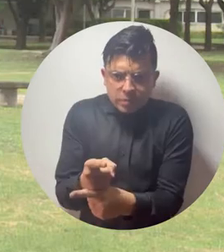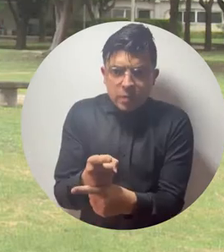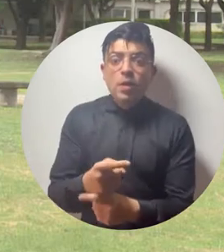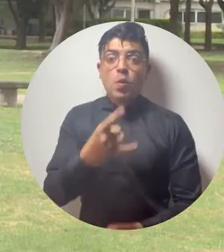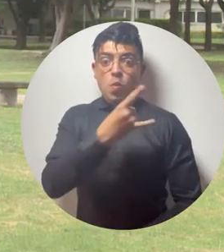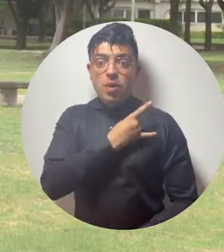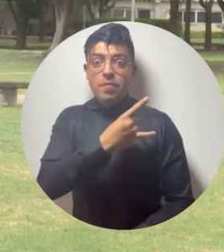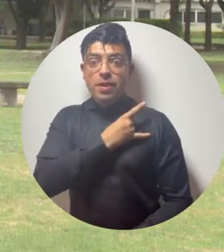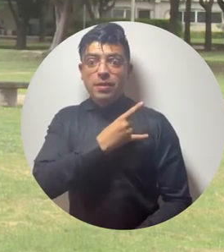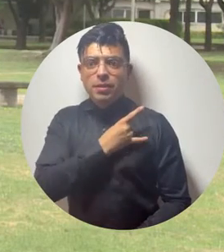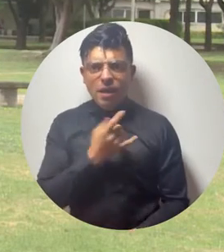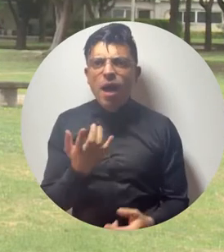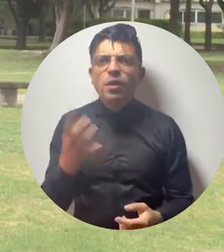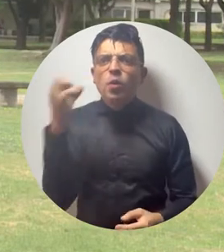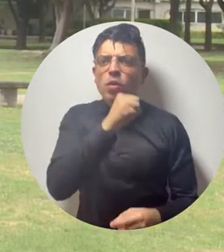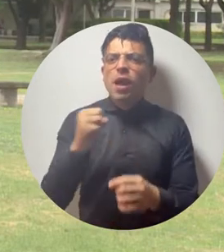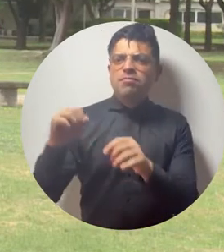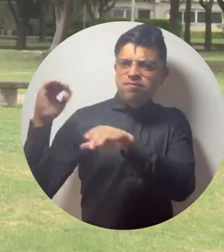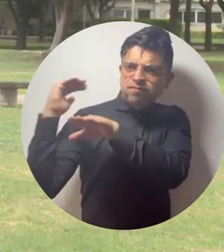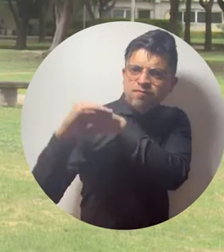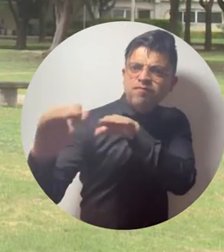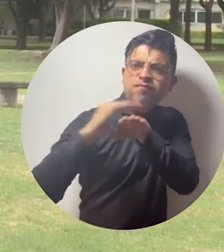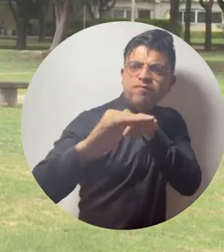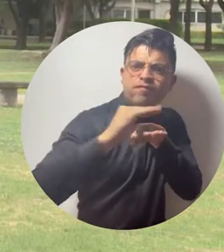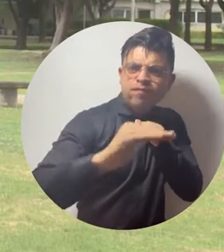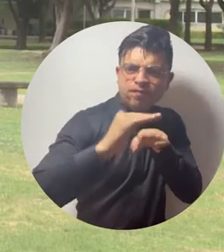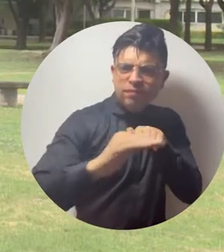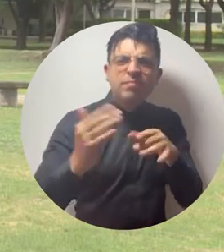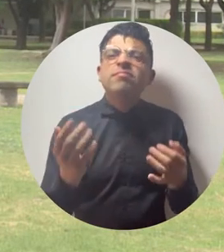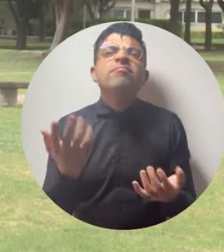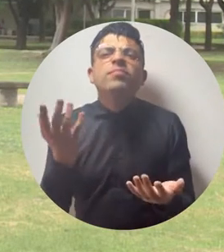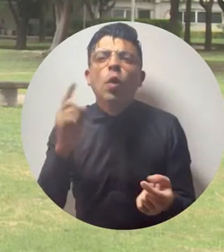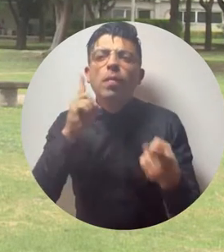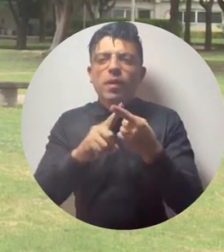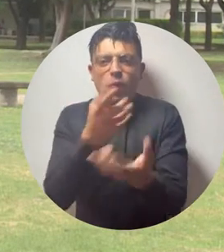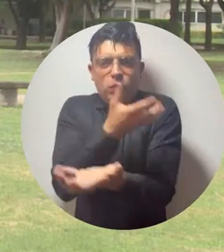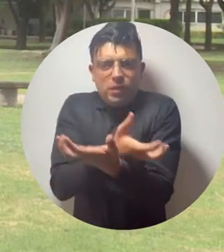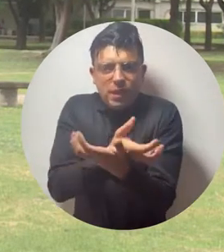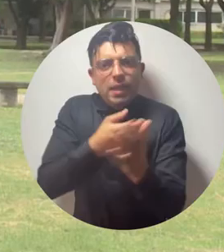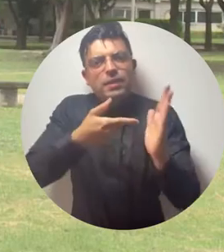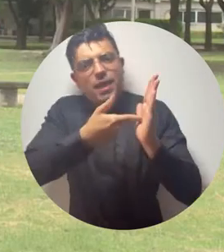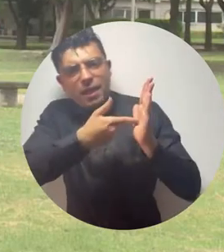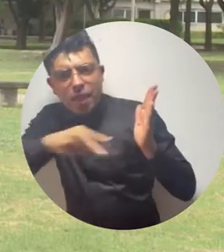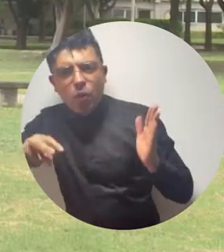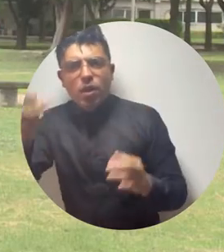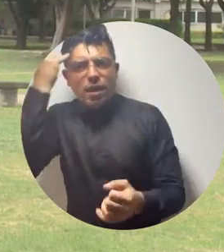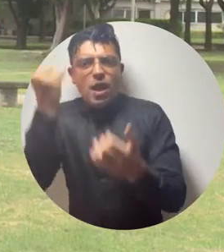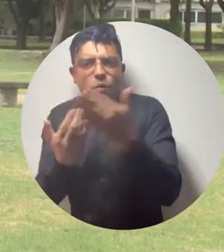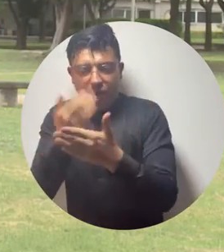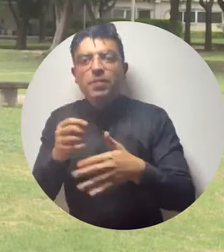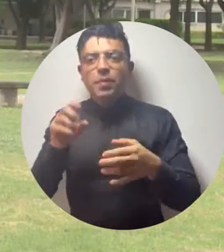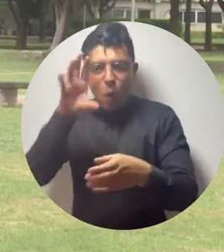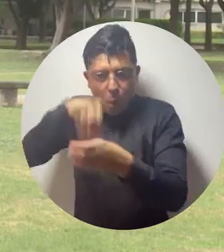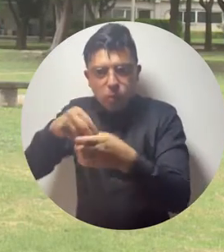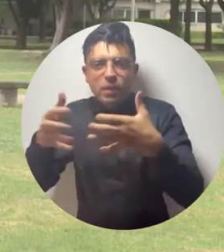¿Qué la Universidad de Ciencia, Tecnología e Innovación?